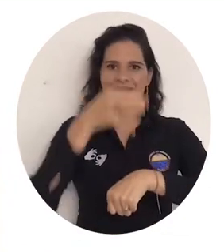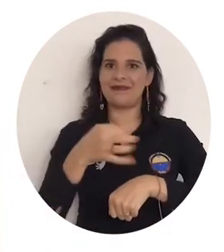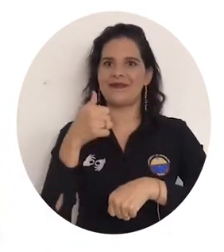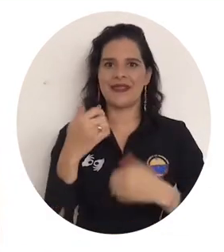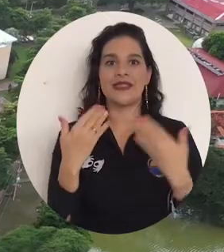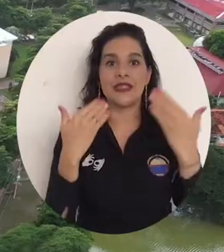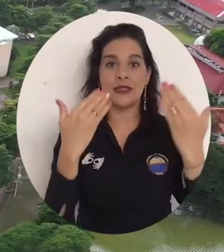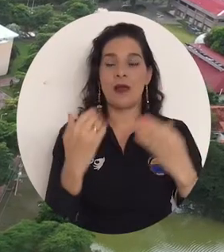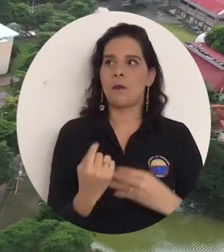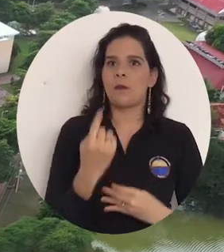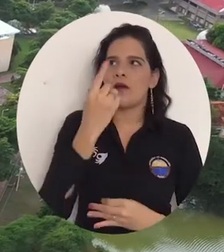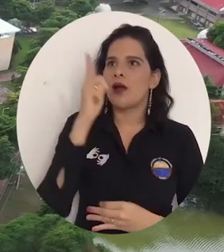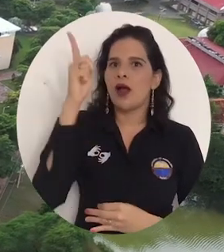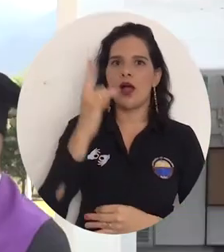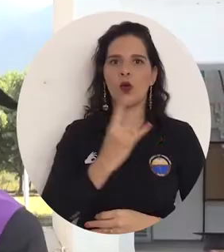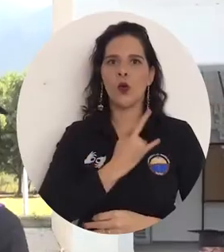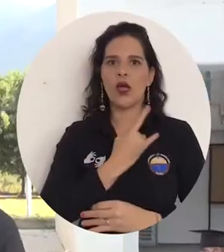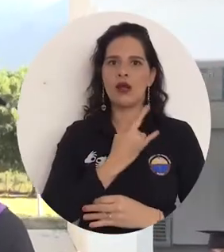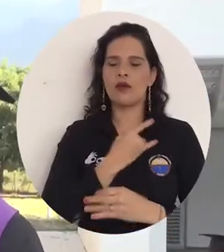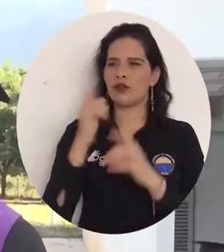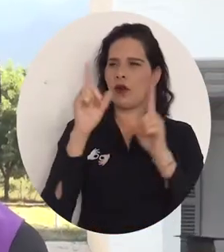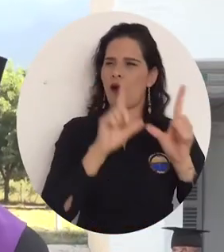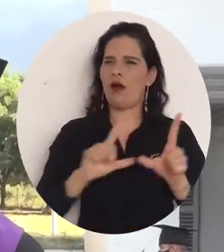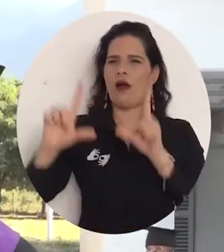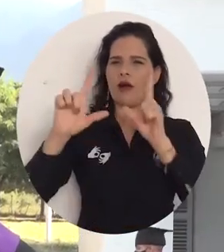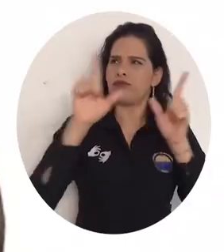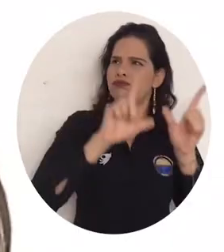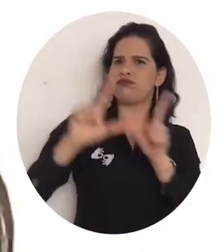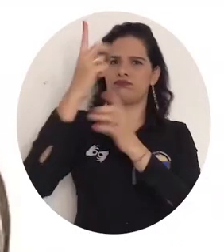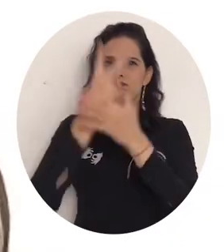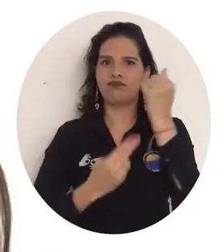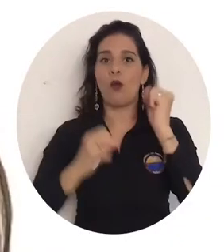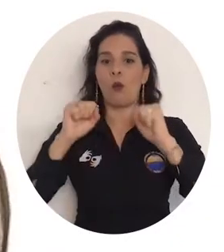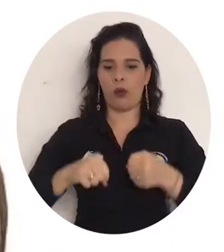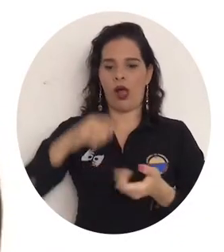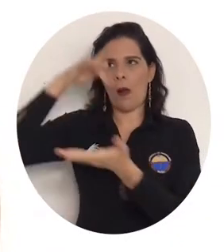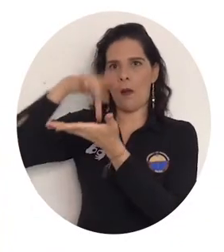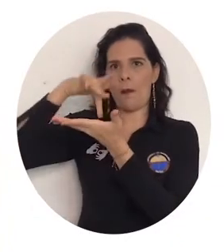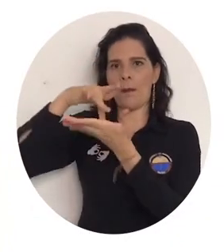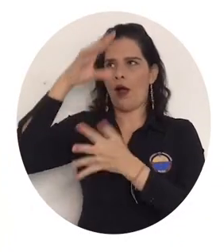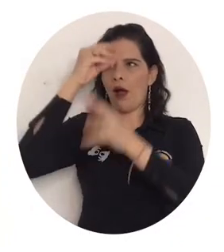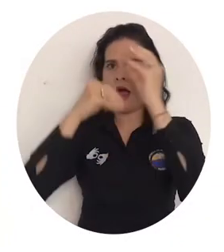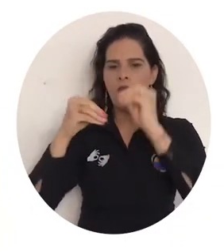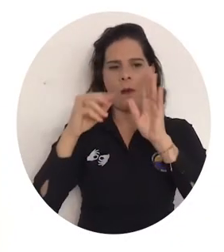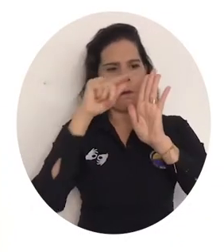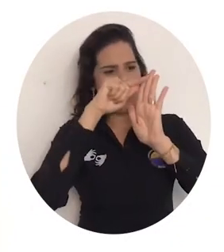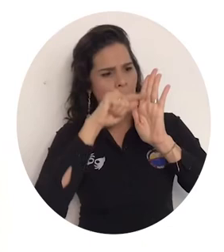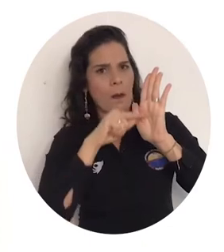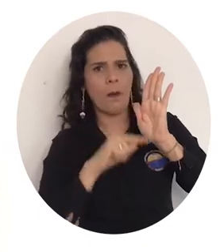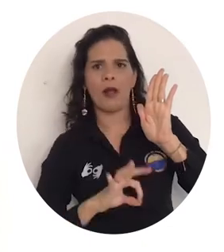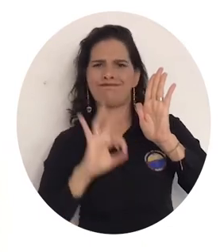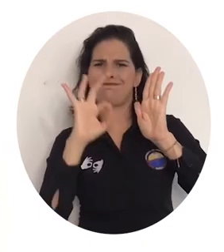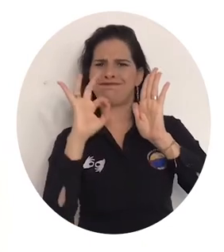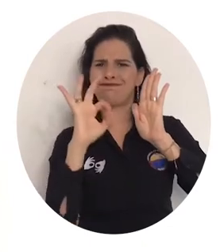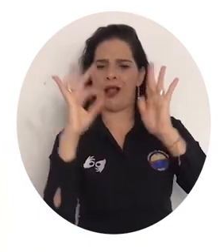universidad con una doble titulación, con una movilidad como esta, con un currículo impecable, con un